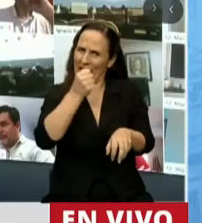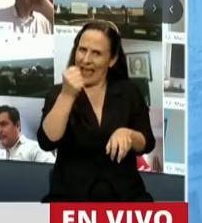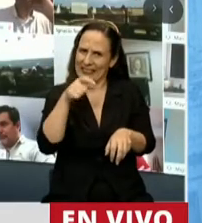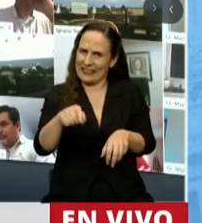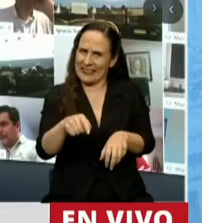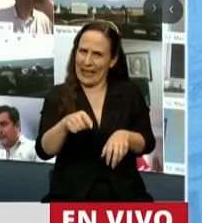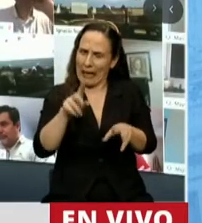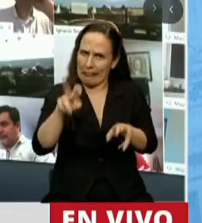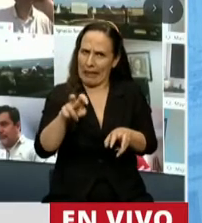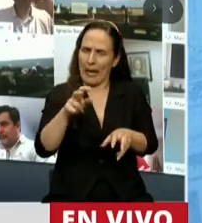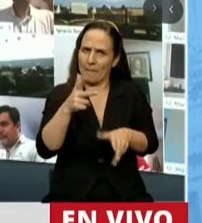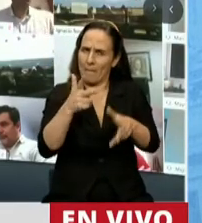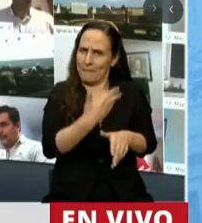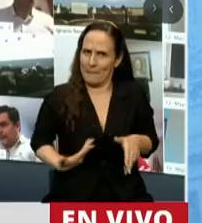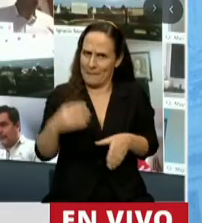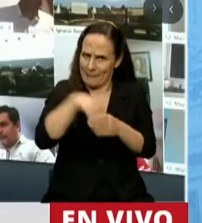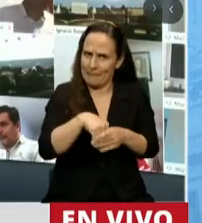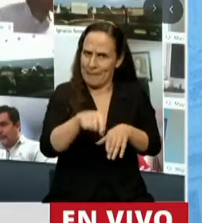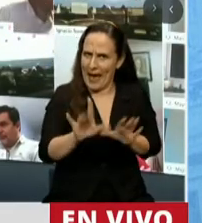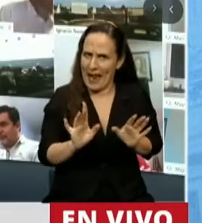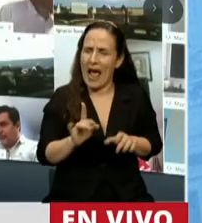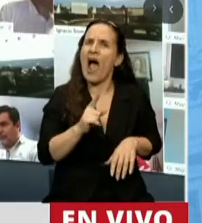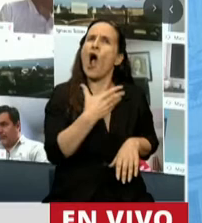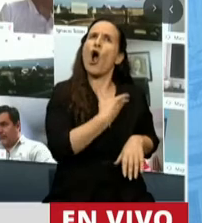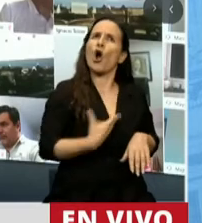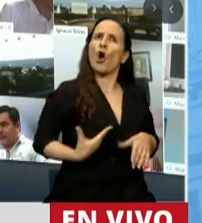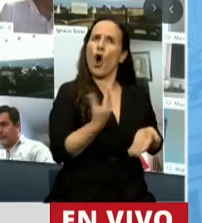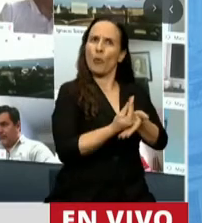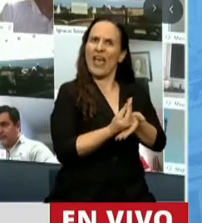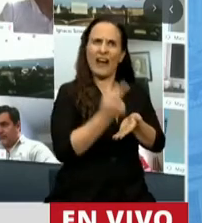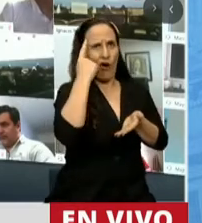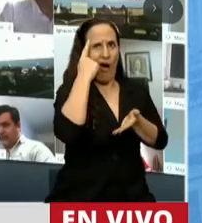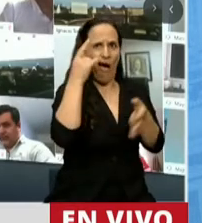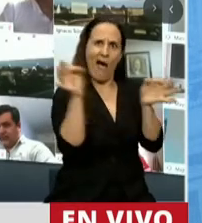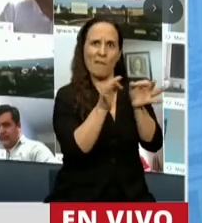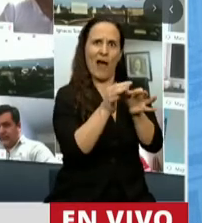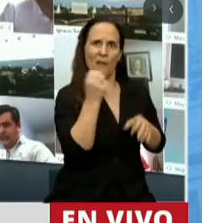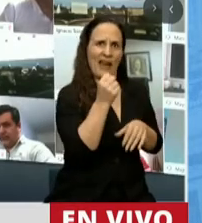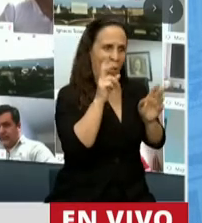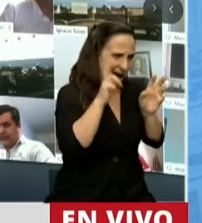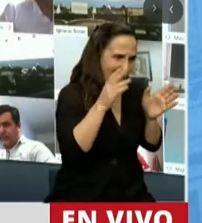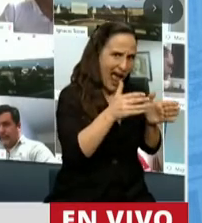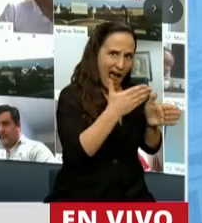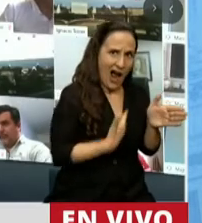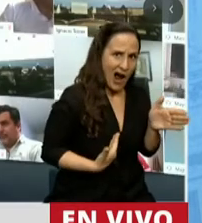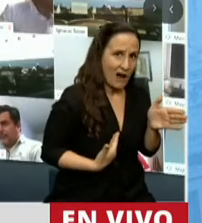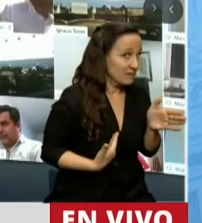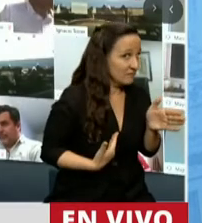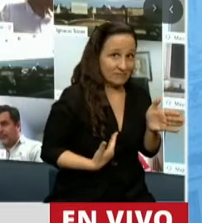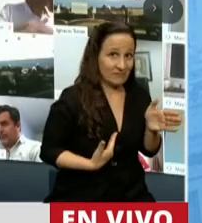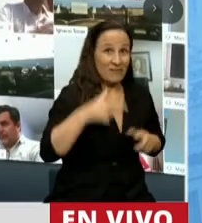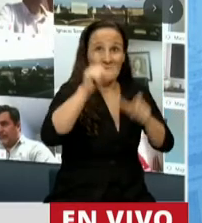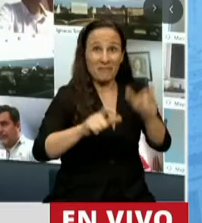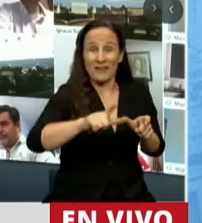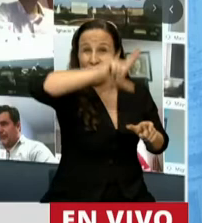muy importante, no para un gobierno, sino para todos los argentinos. Y en esa línea es que puso en